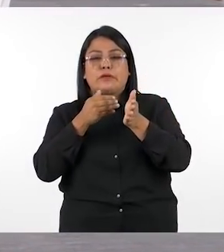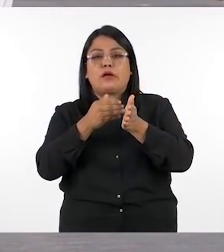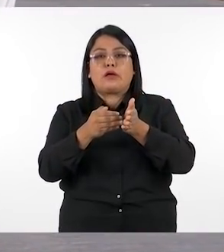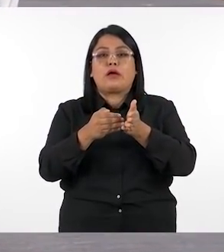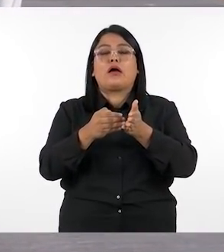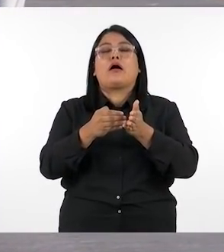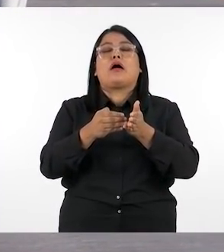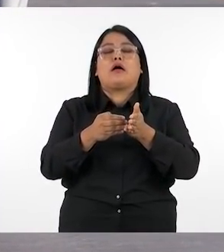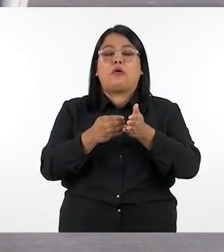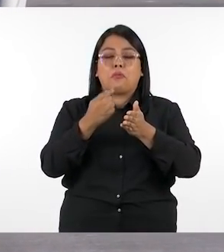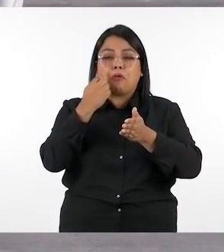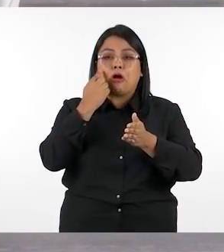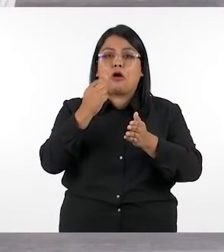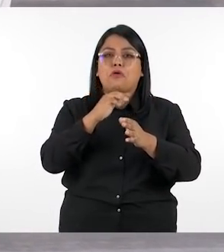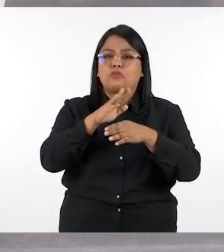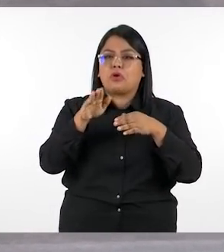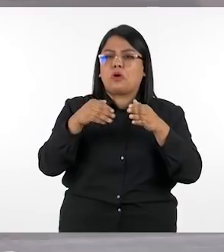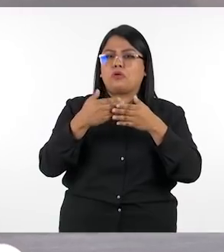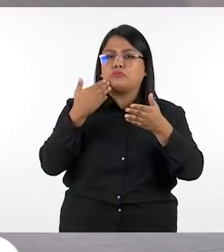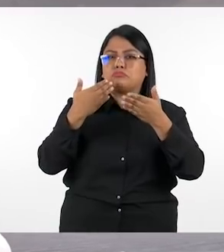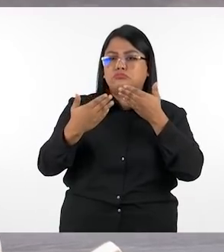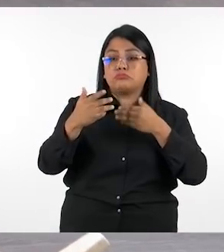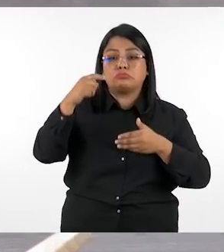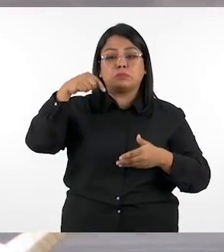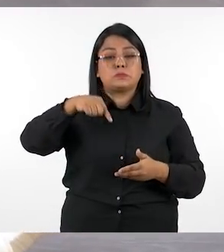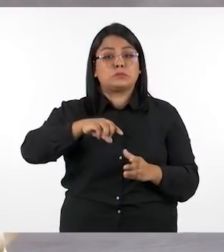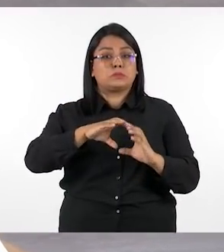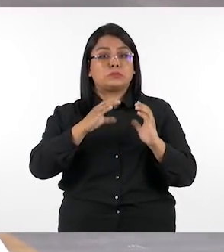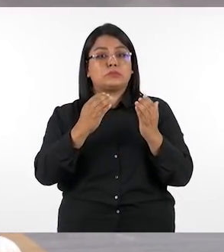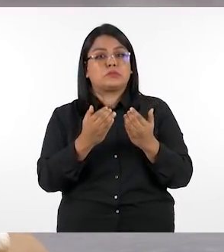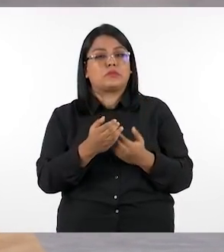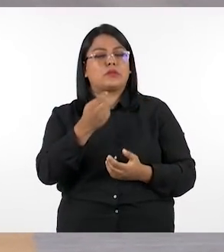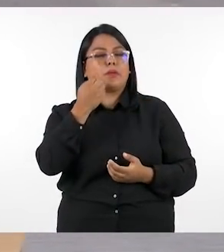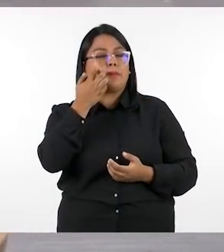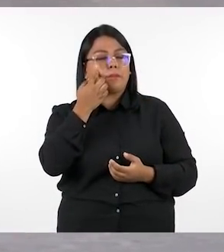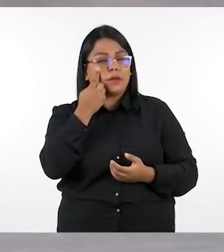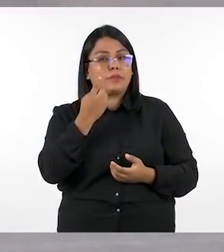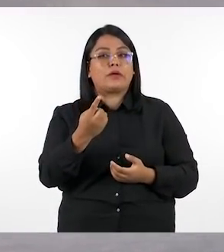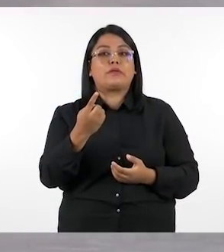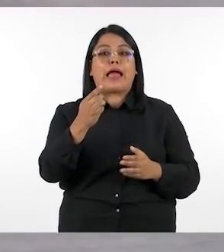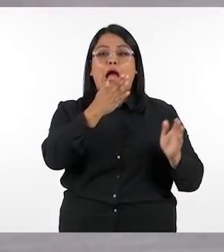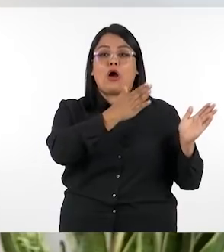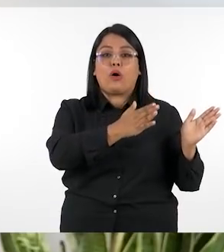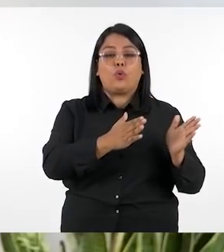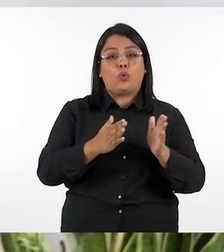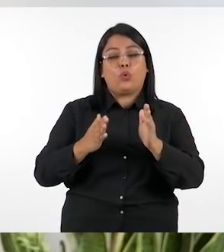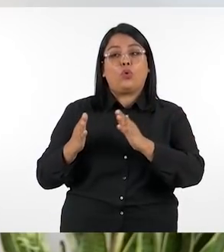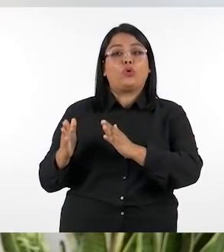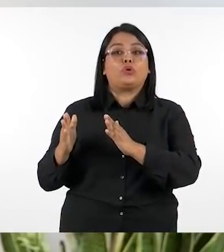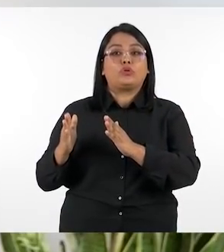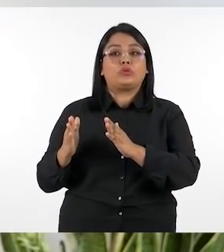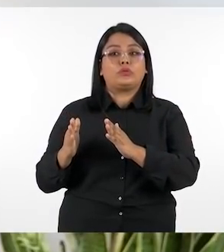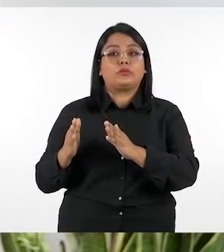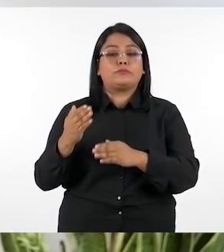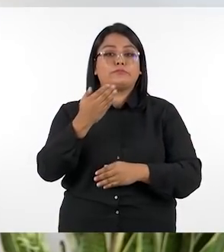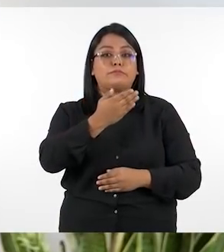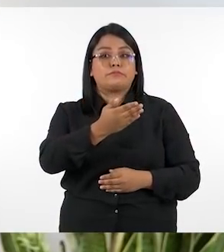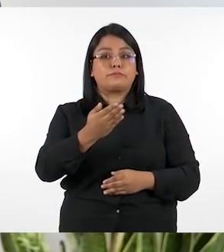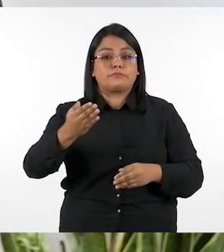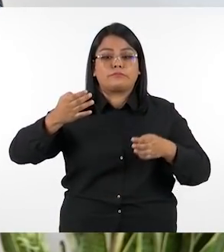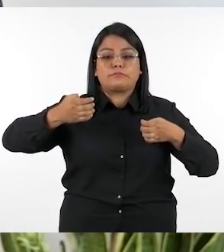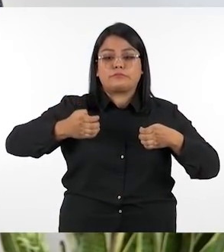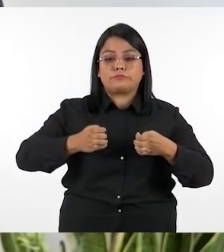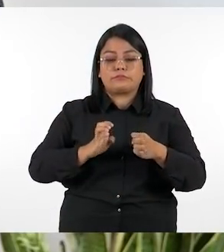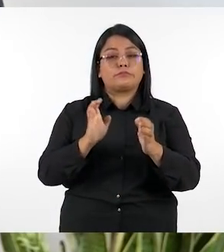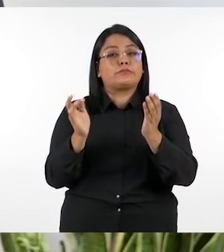todo esto de lo que ya se habló aquí en este webinario por ejemplo van a encontrar la estructura de los componentes de la